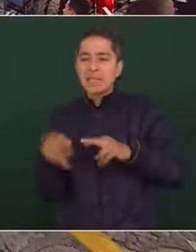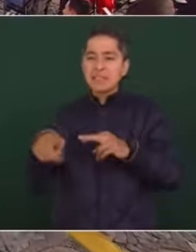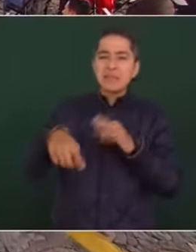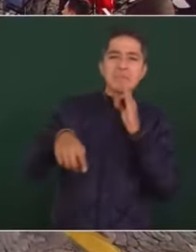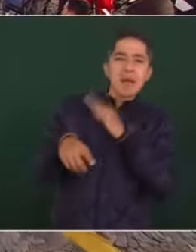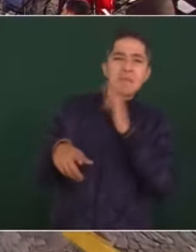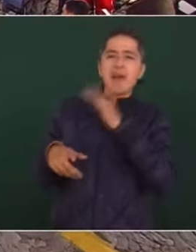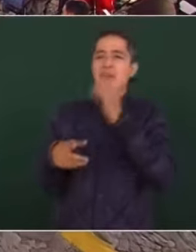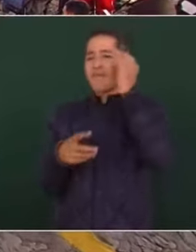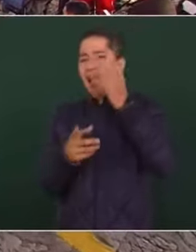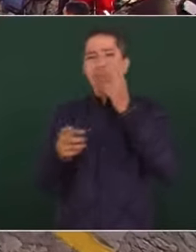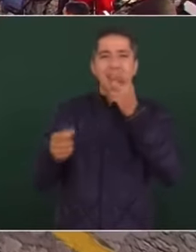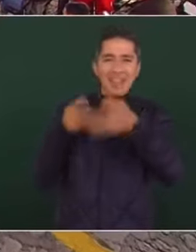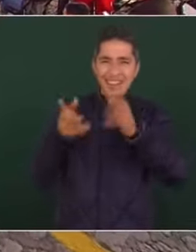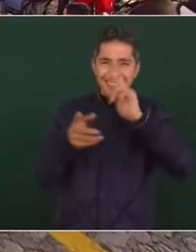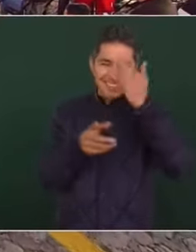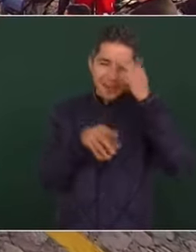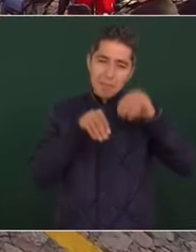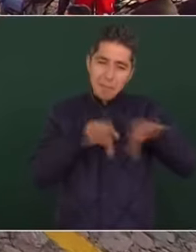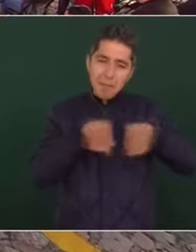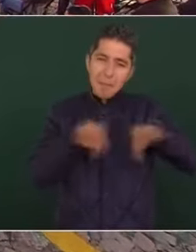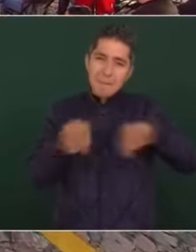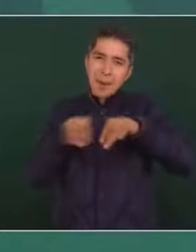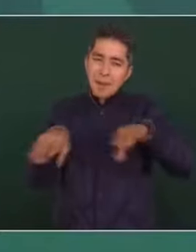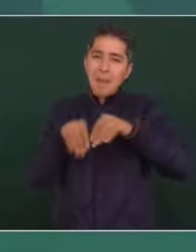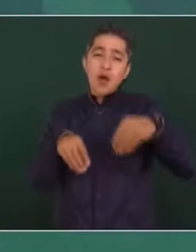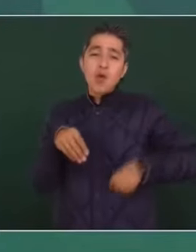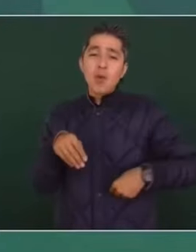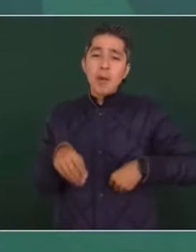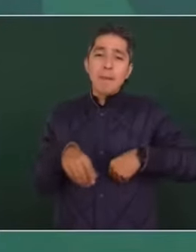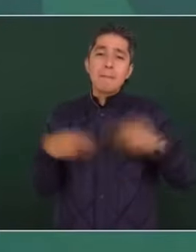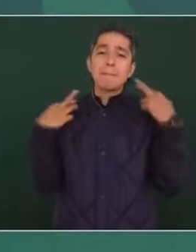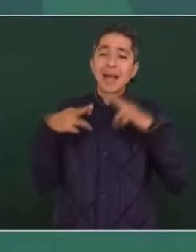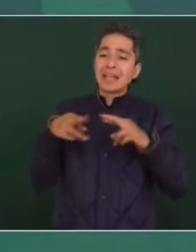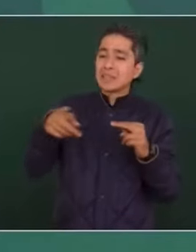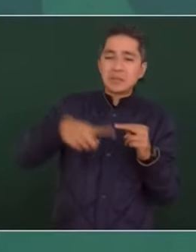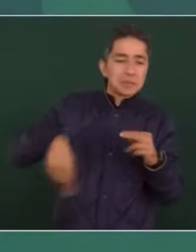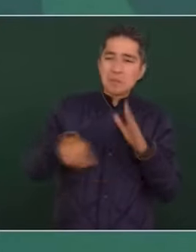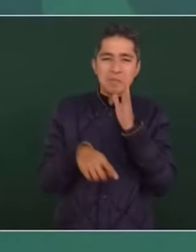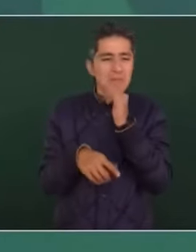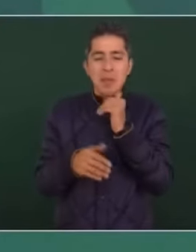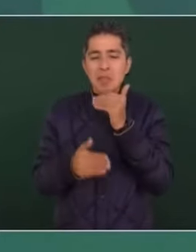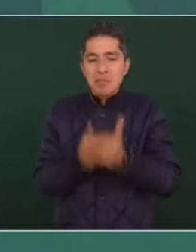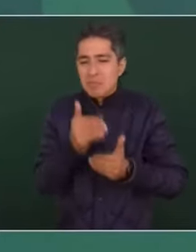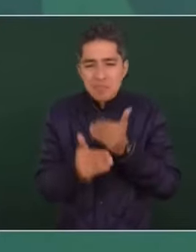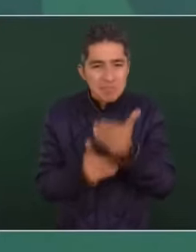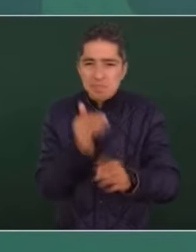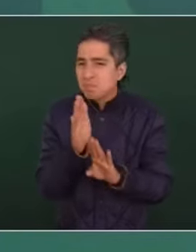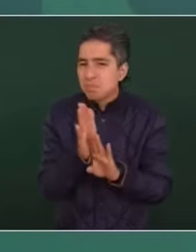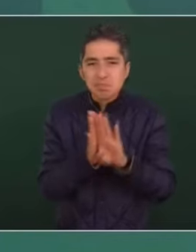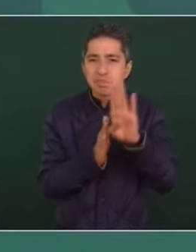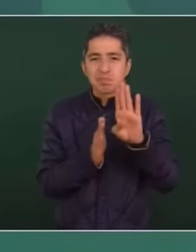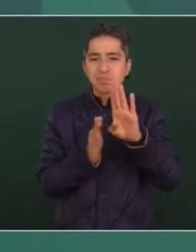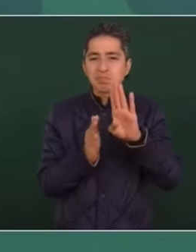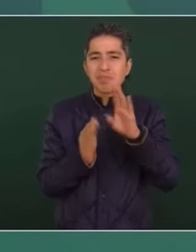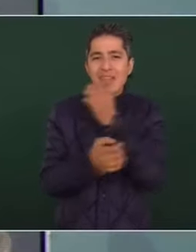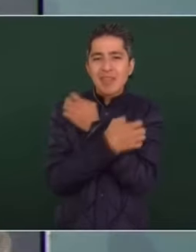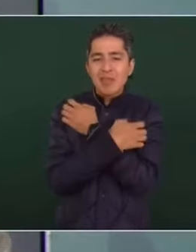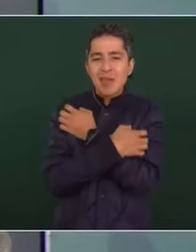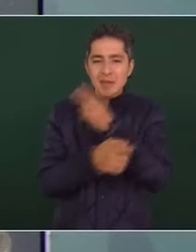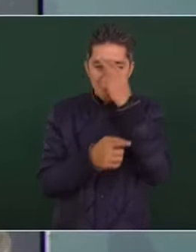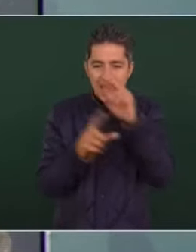culpando a los maestros de que por eso no se avanzaba en la educación en México,